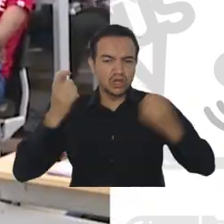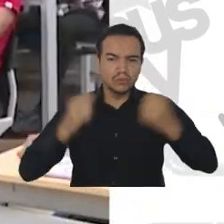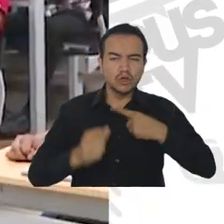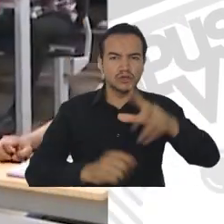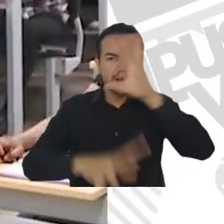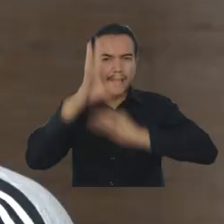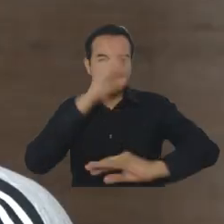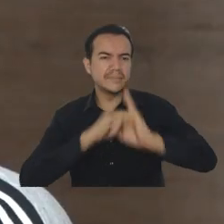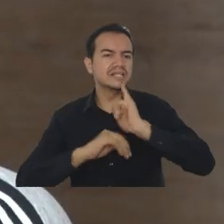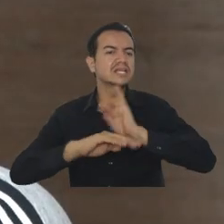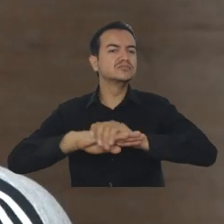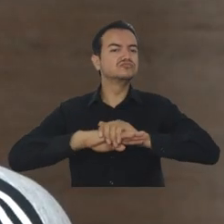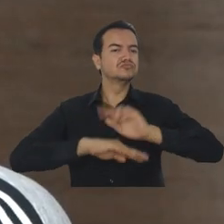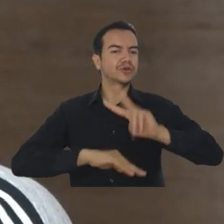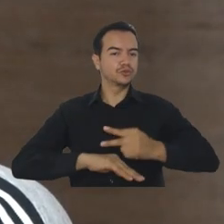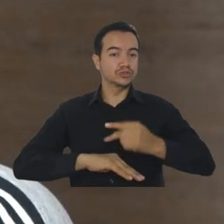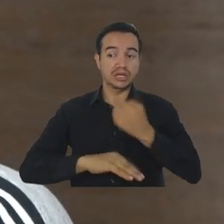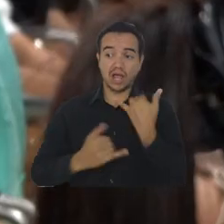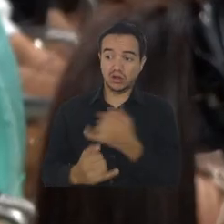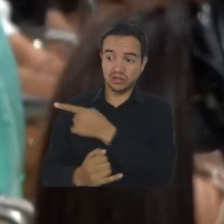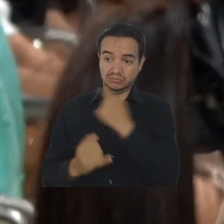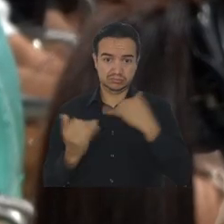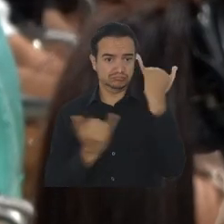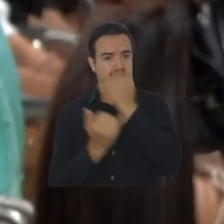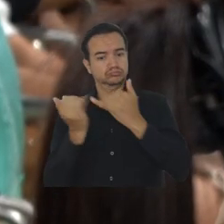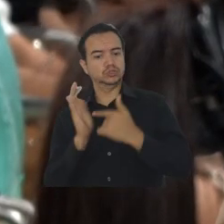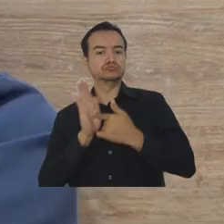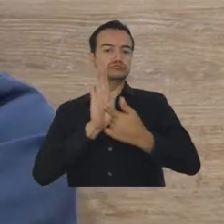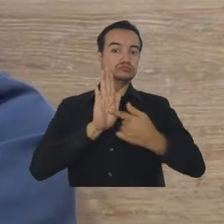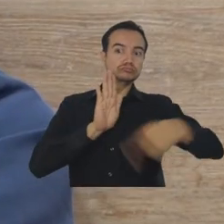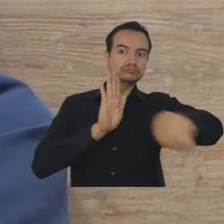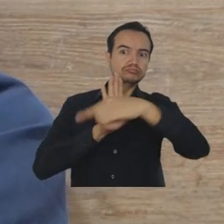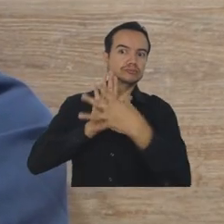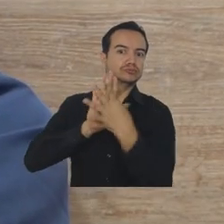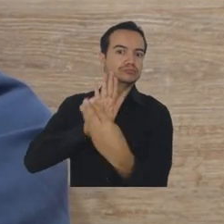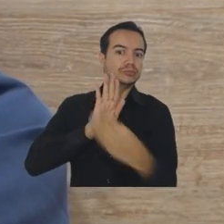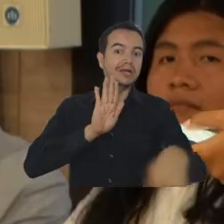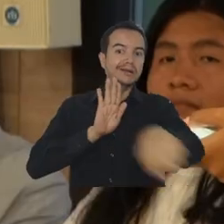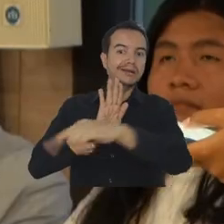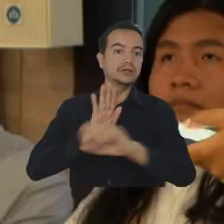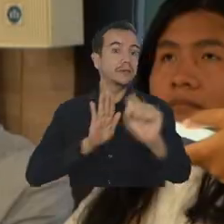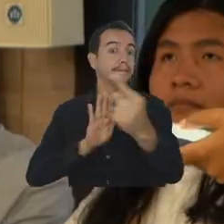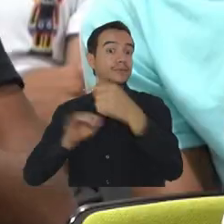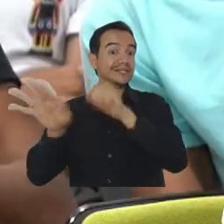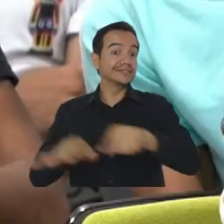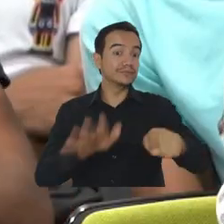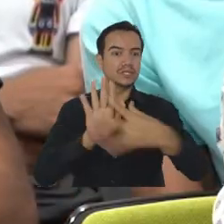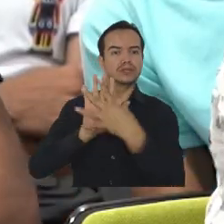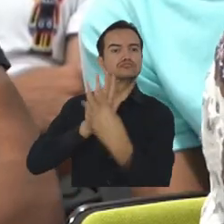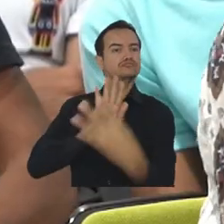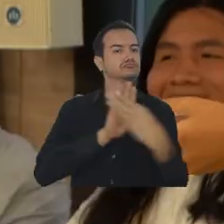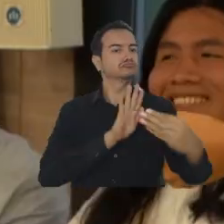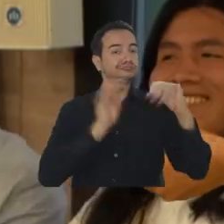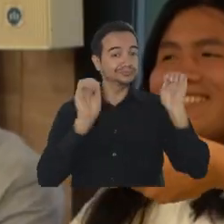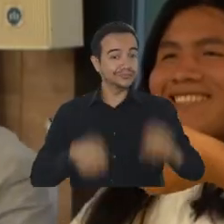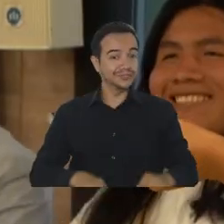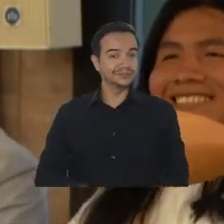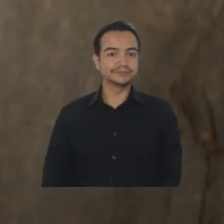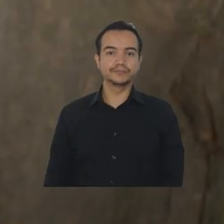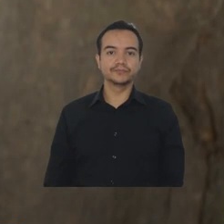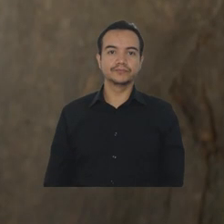segunda lengua. Ahora, quiere ser ejemplo y servir de motivación para un grupo de jóvenes de primer semestre de la institución.